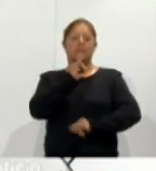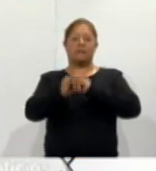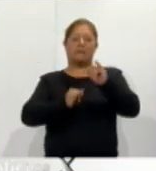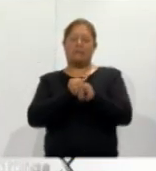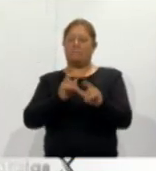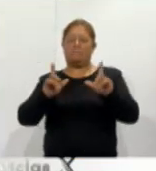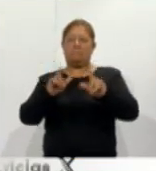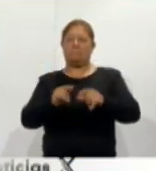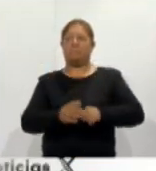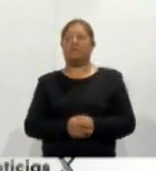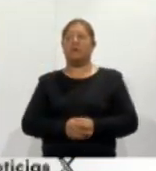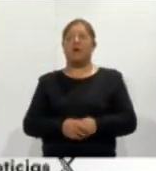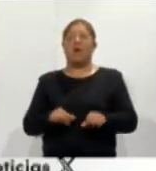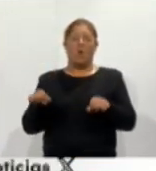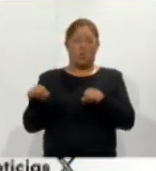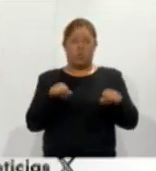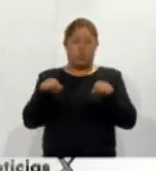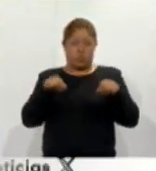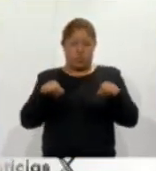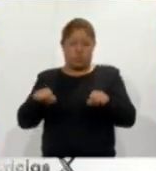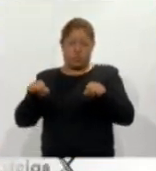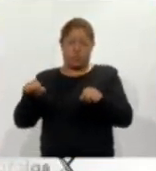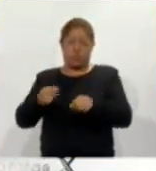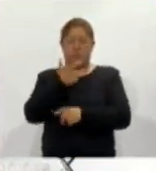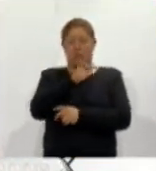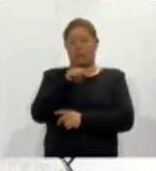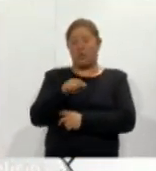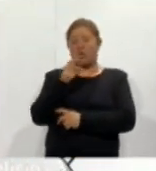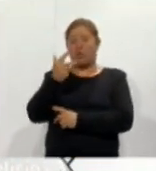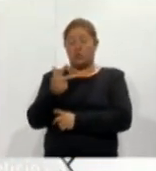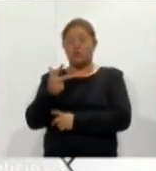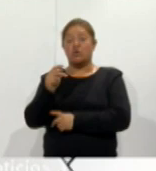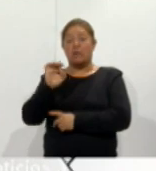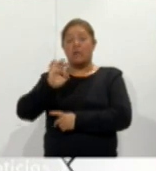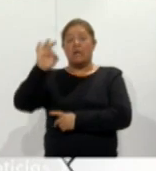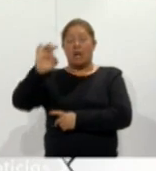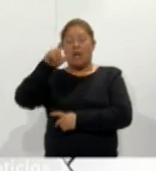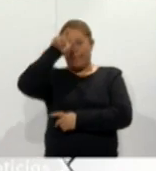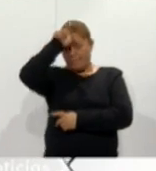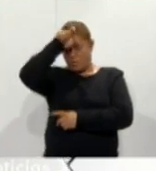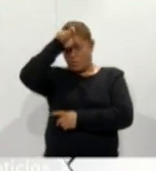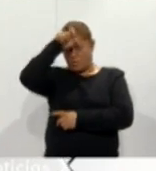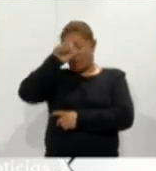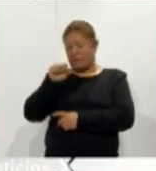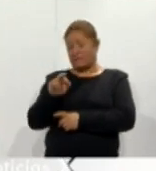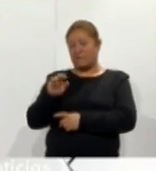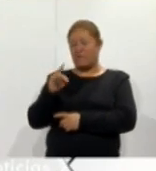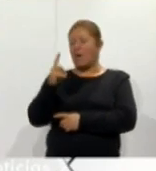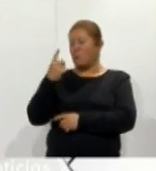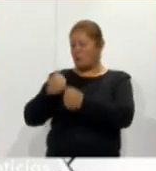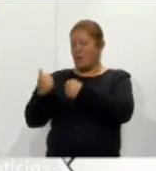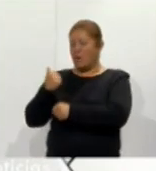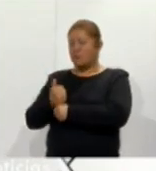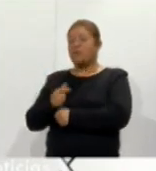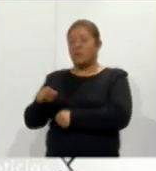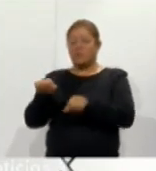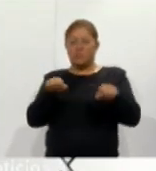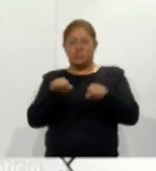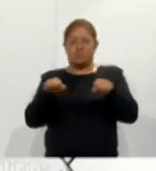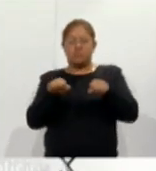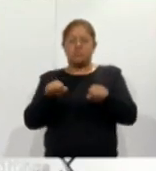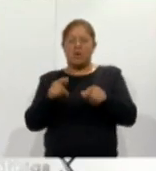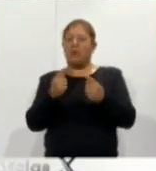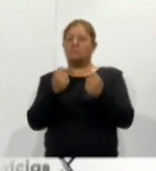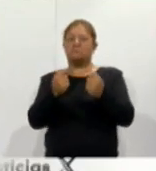Un terremoto devastador de 7,8 grados acudió Turquía y Siria hace poco más de un año Los terremotos no conocen